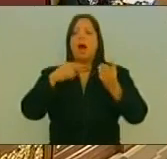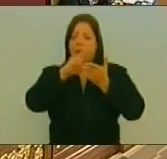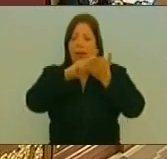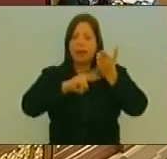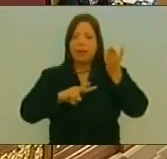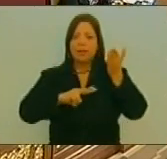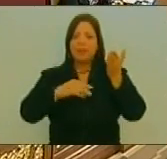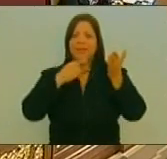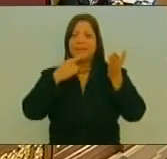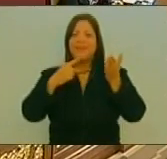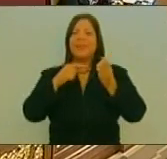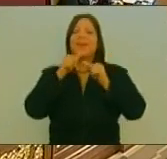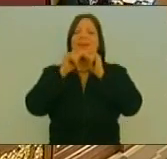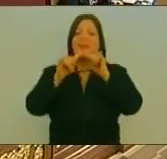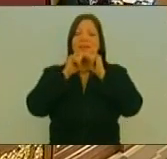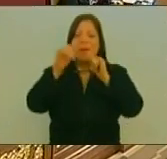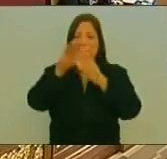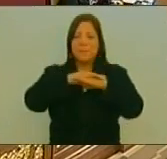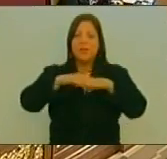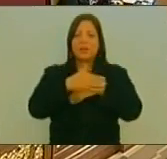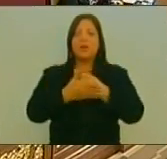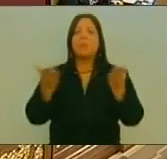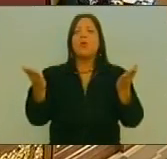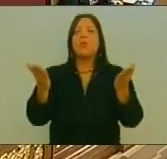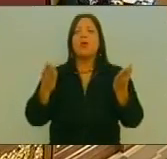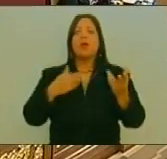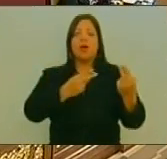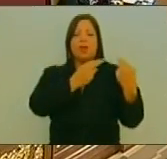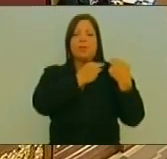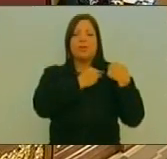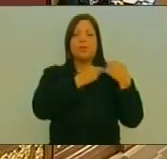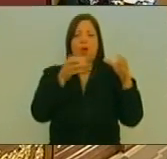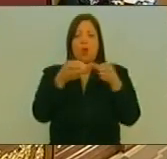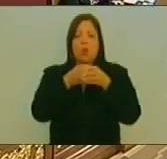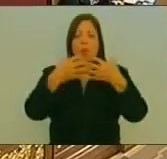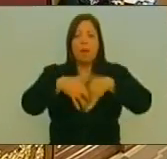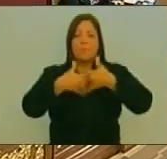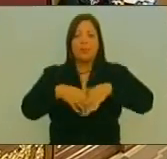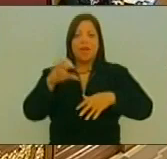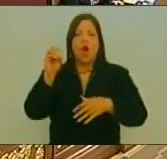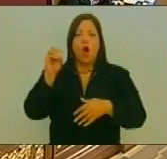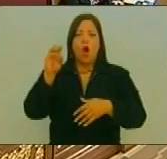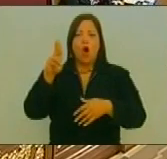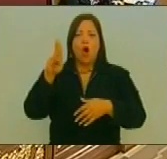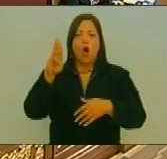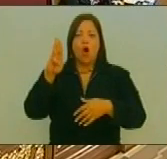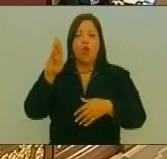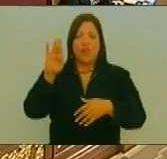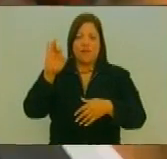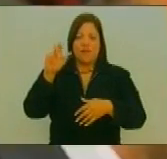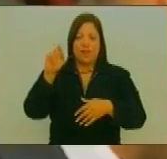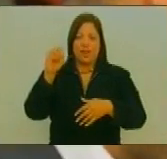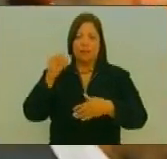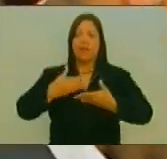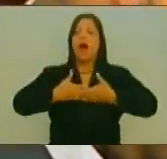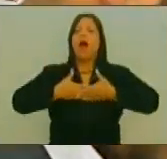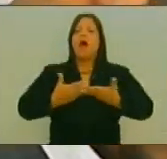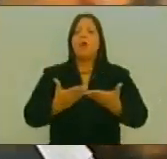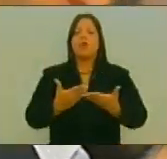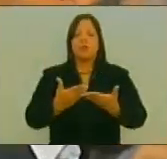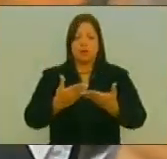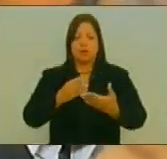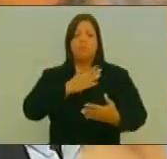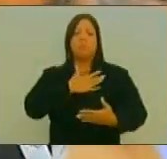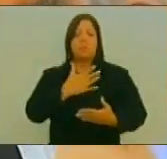remitida Al Ministerio Público Por parte De los representantes De dicha empresa Con el propósito De ponerse a la orden Y